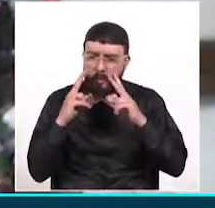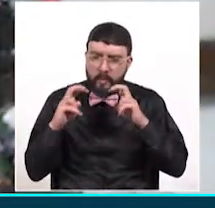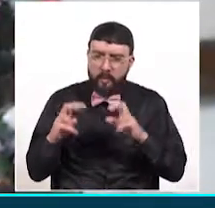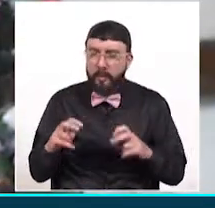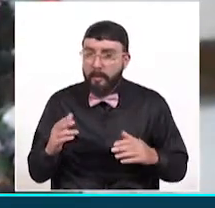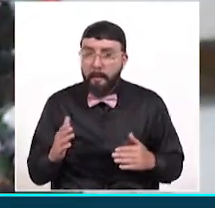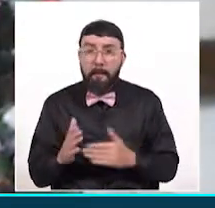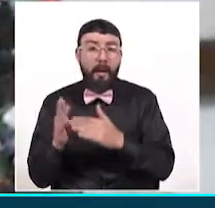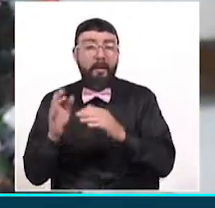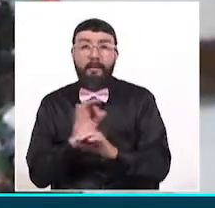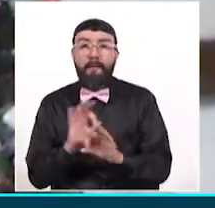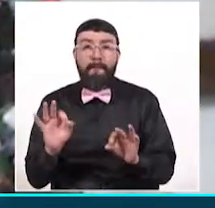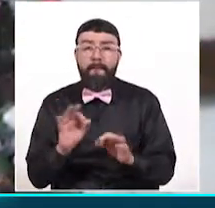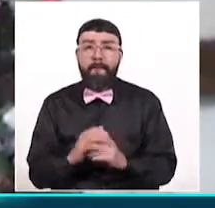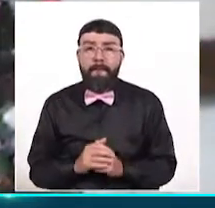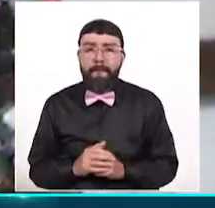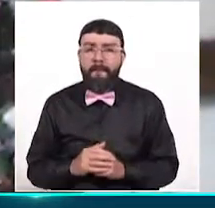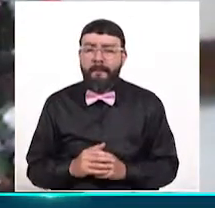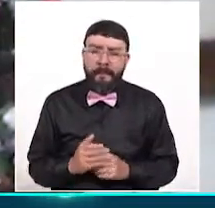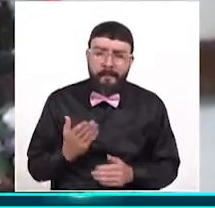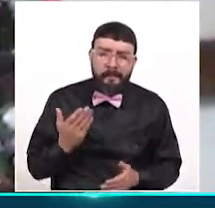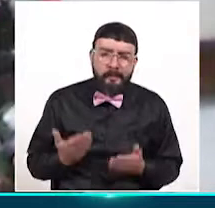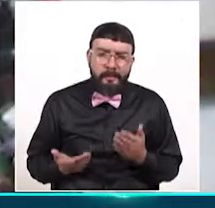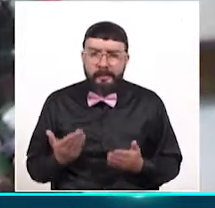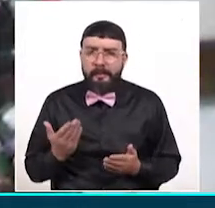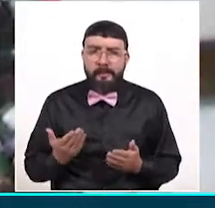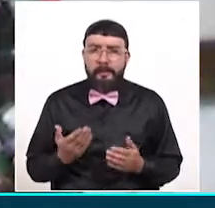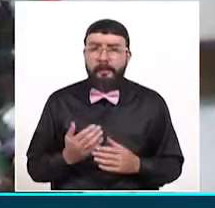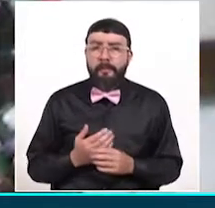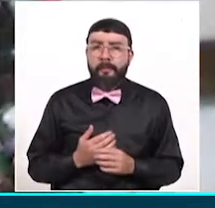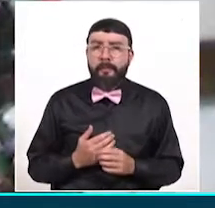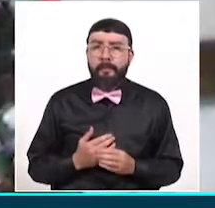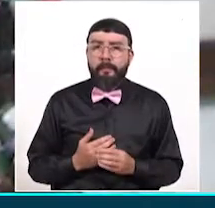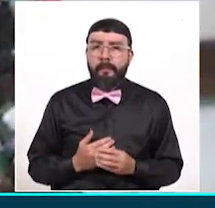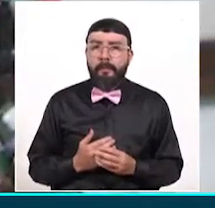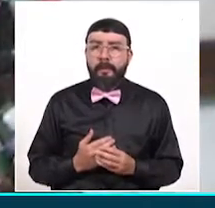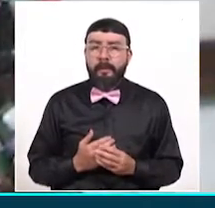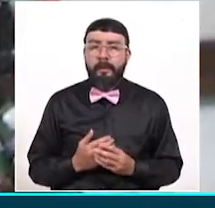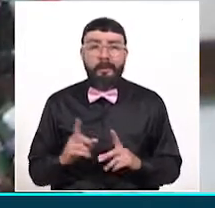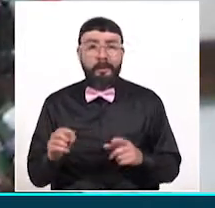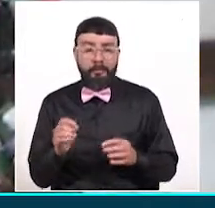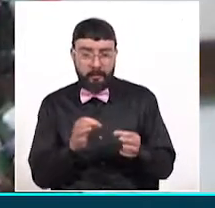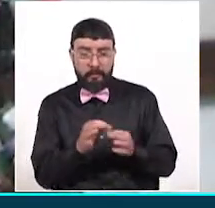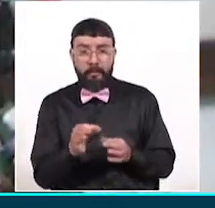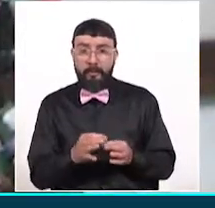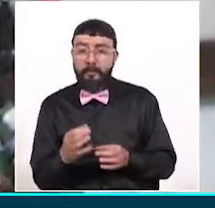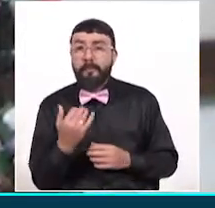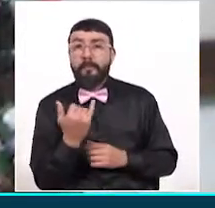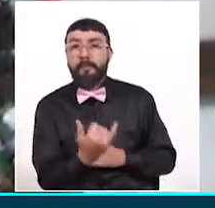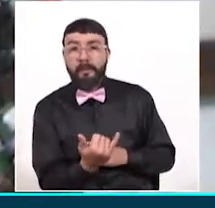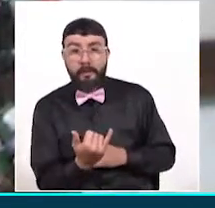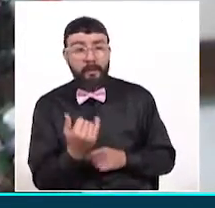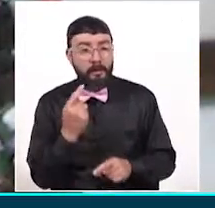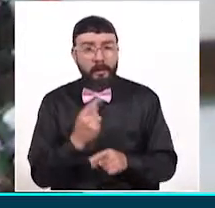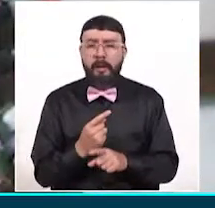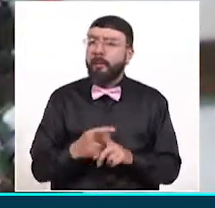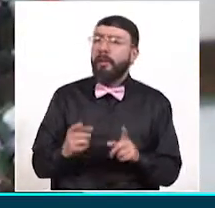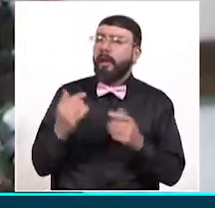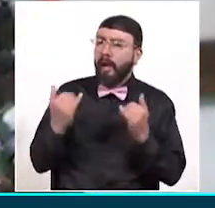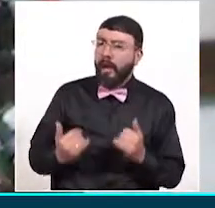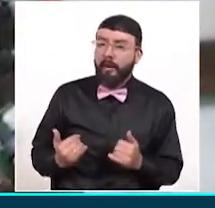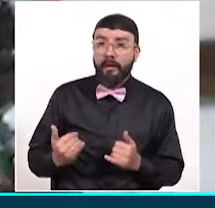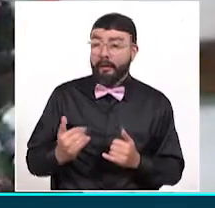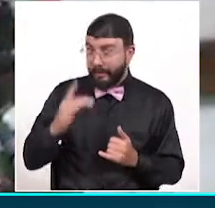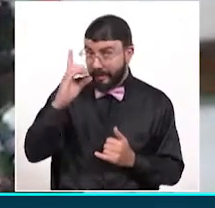afectar, hay que eso pesar, por el lado del municipio se objetó, pero ahorita la decisión del